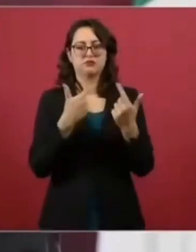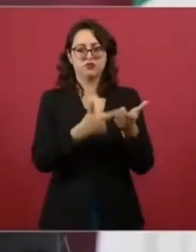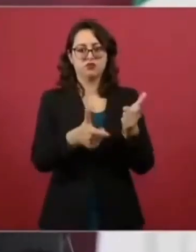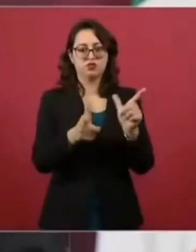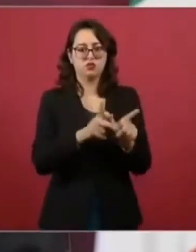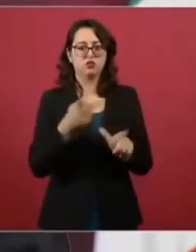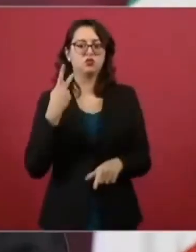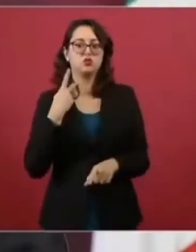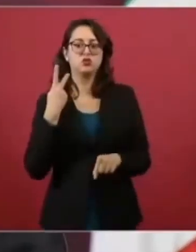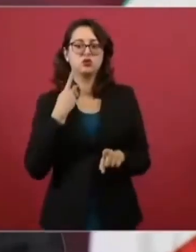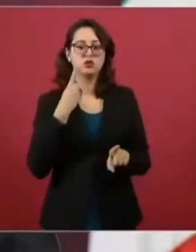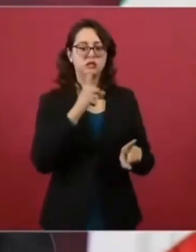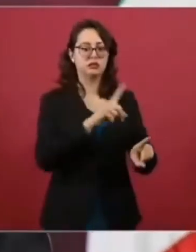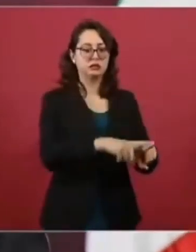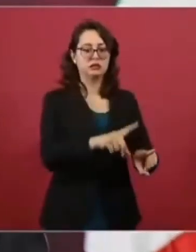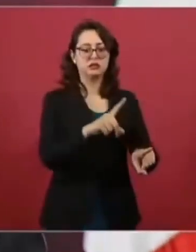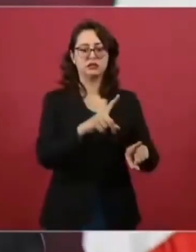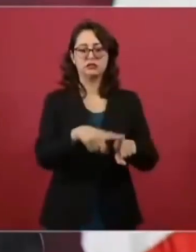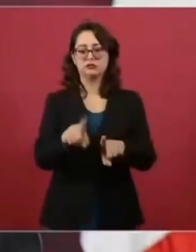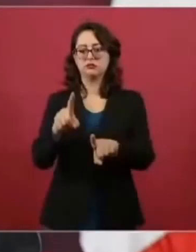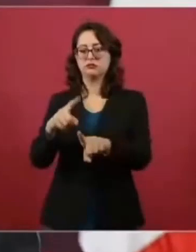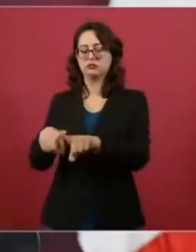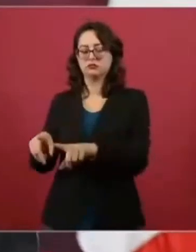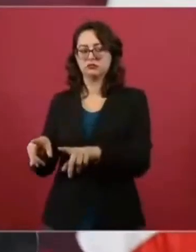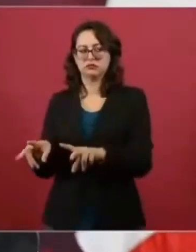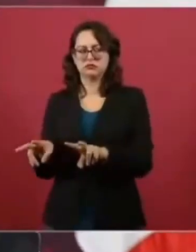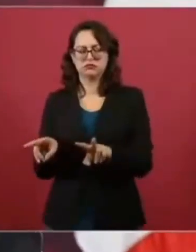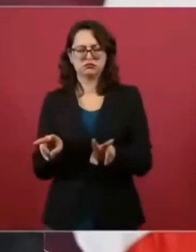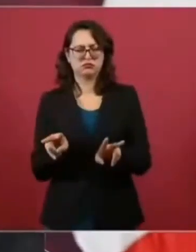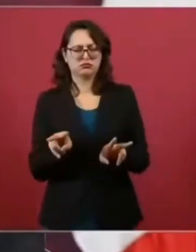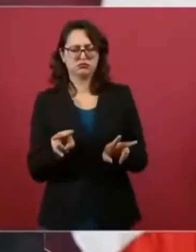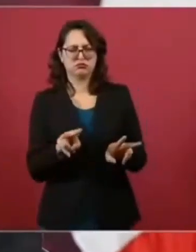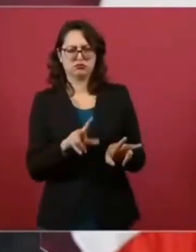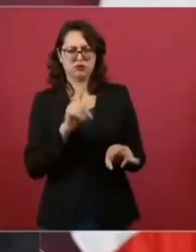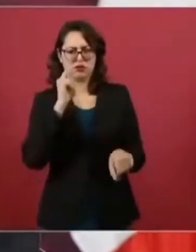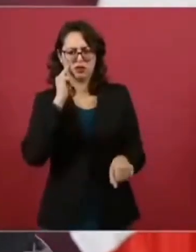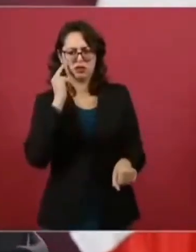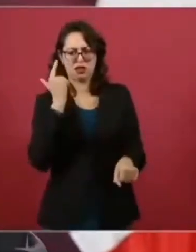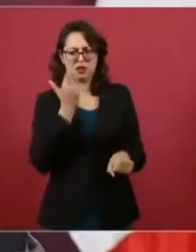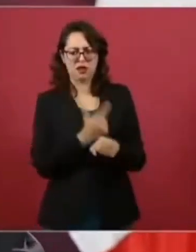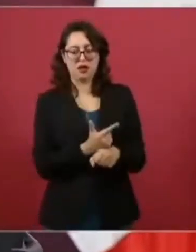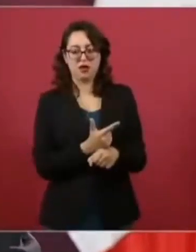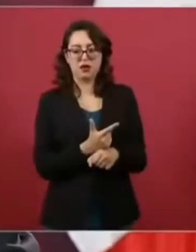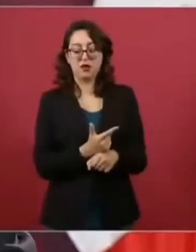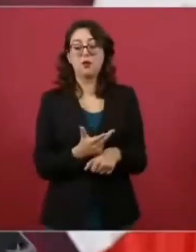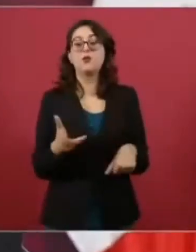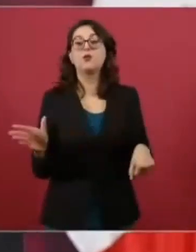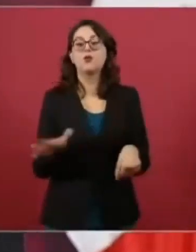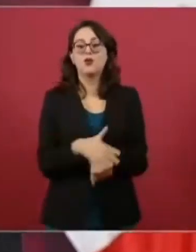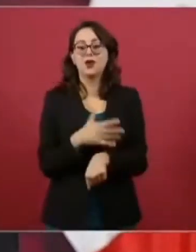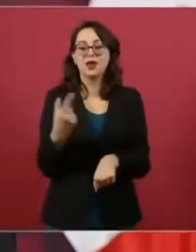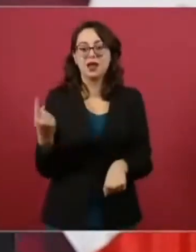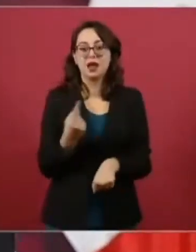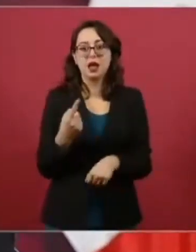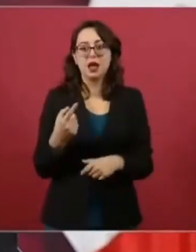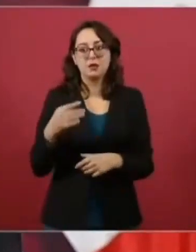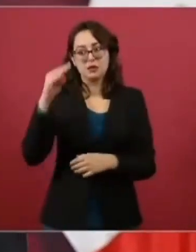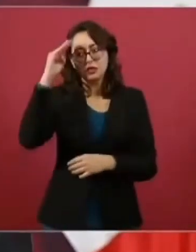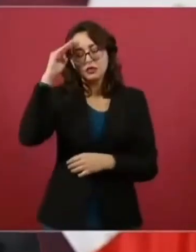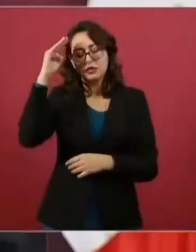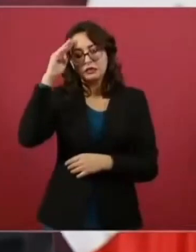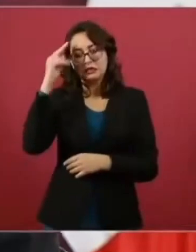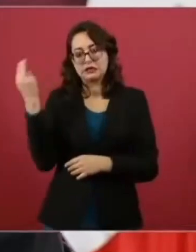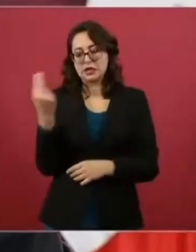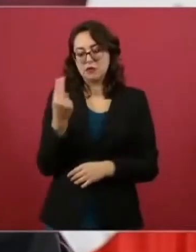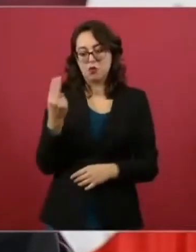una mujer nacida en un pueblo